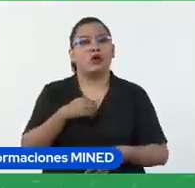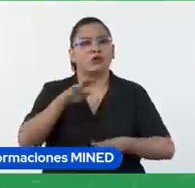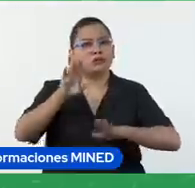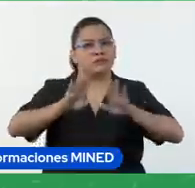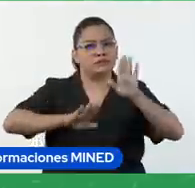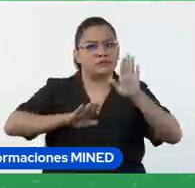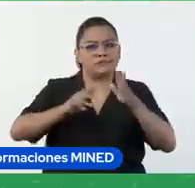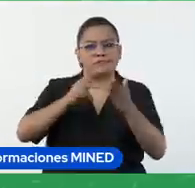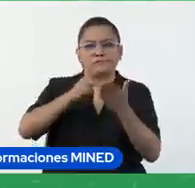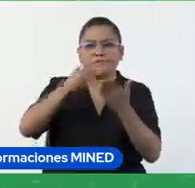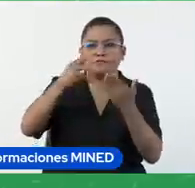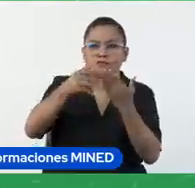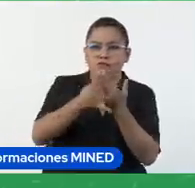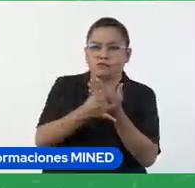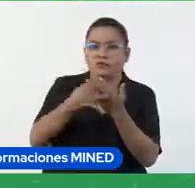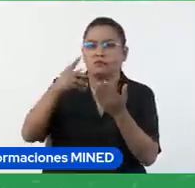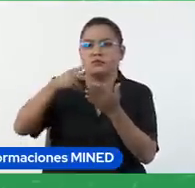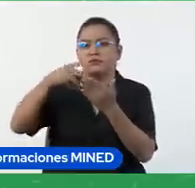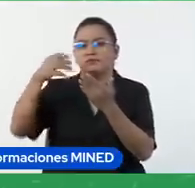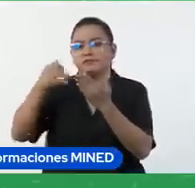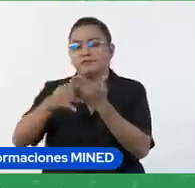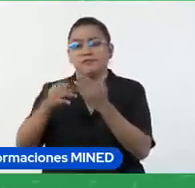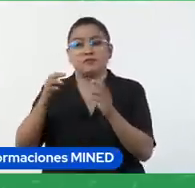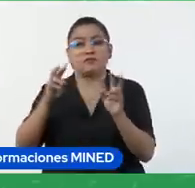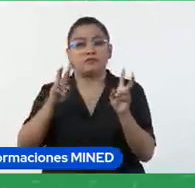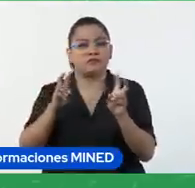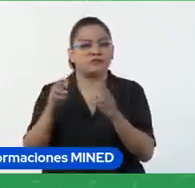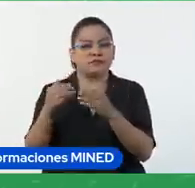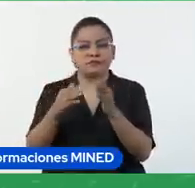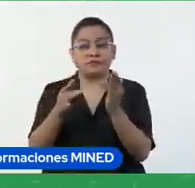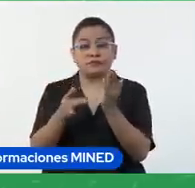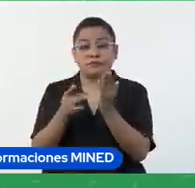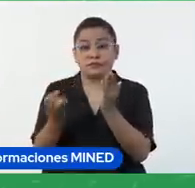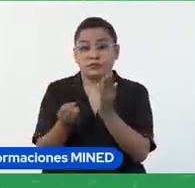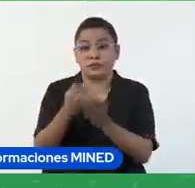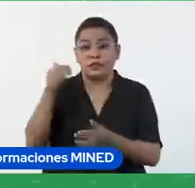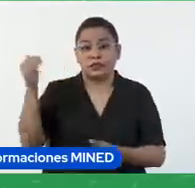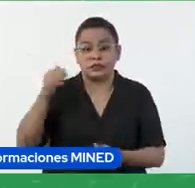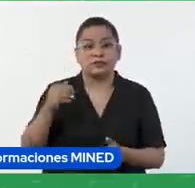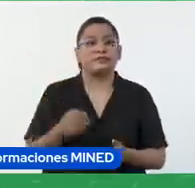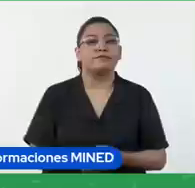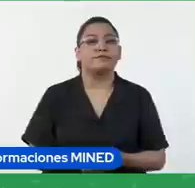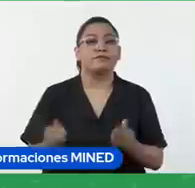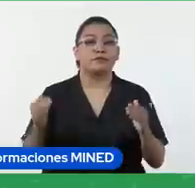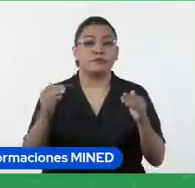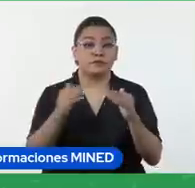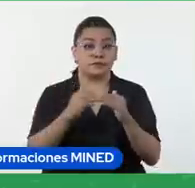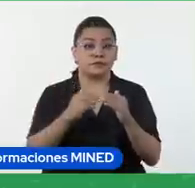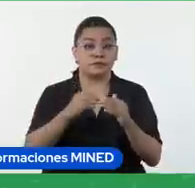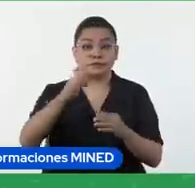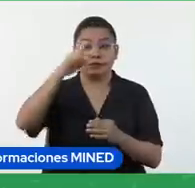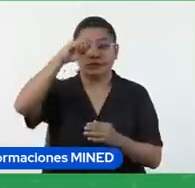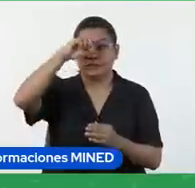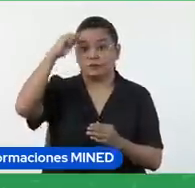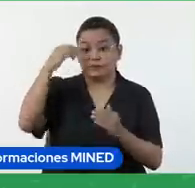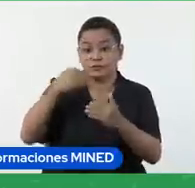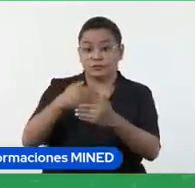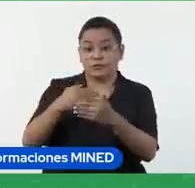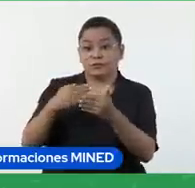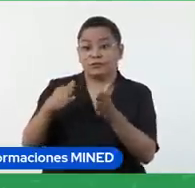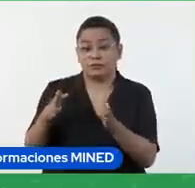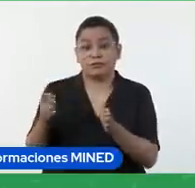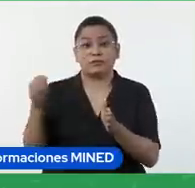tecnología y educación. También he trabajado en el aula, he utilizado las herramientas digitales,